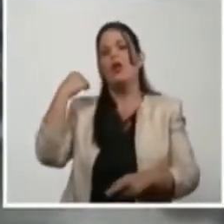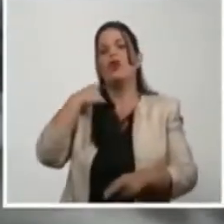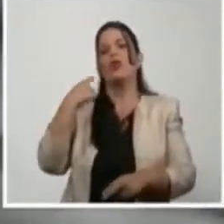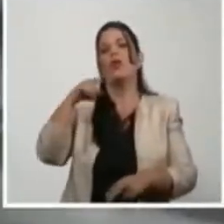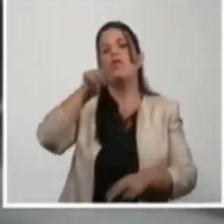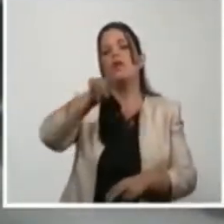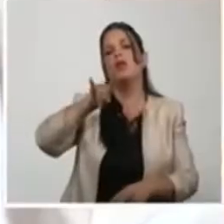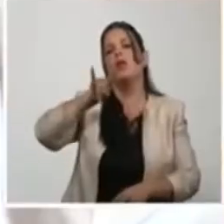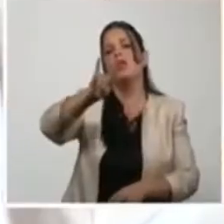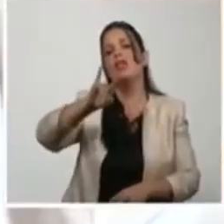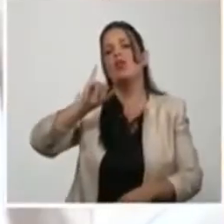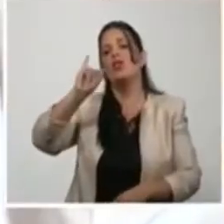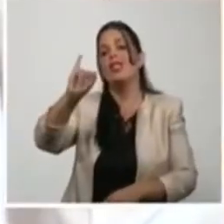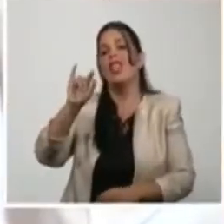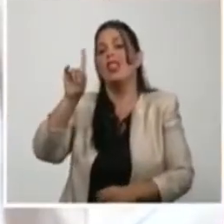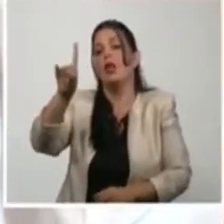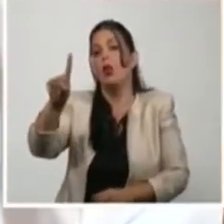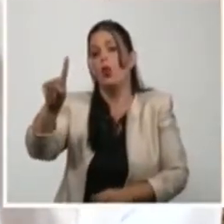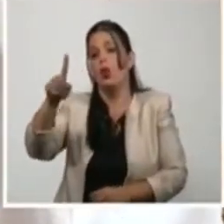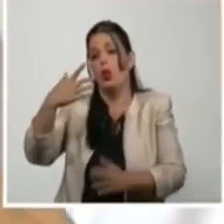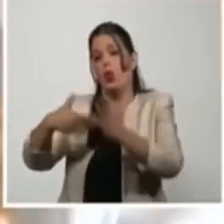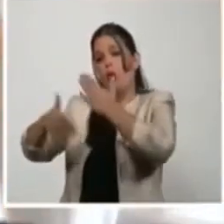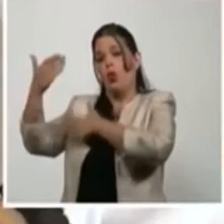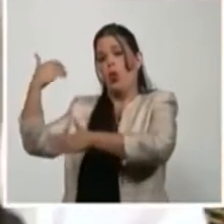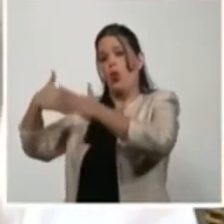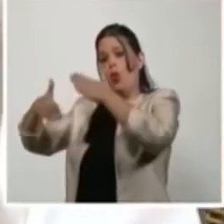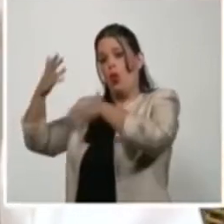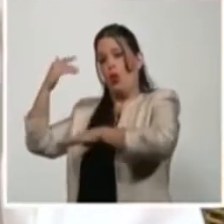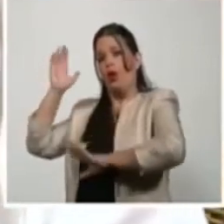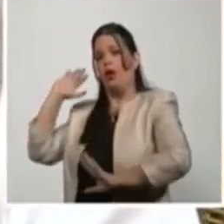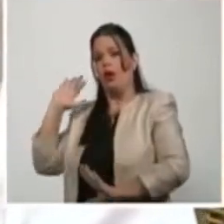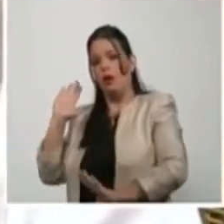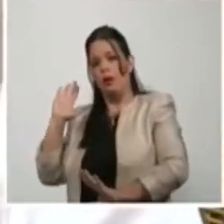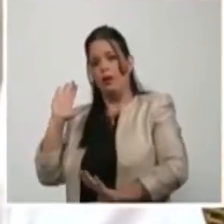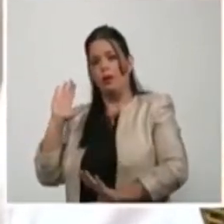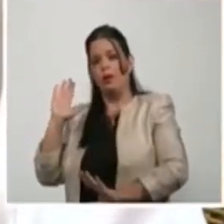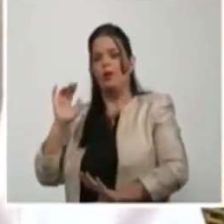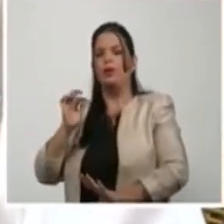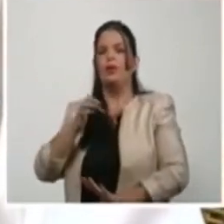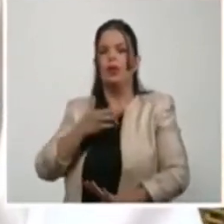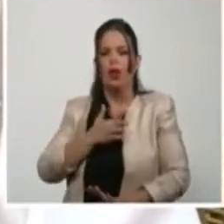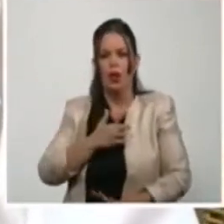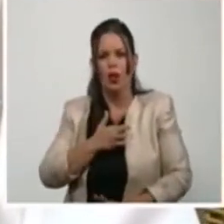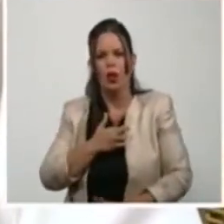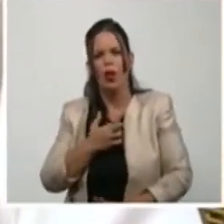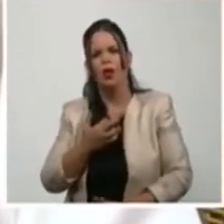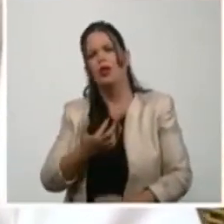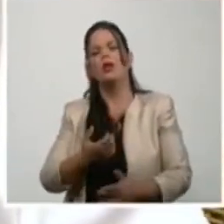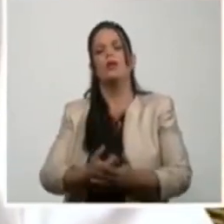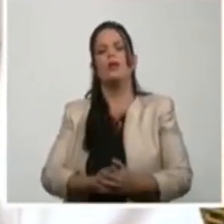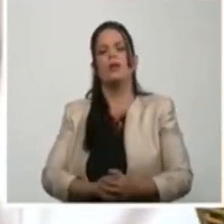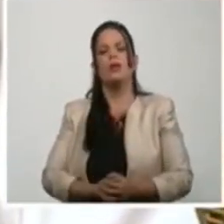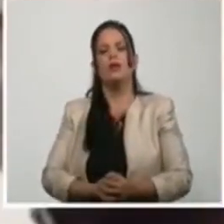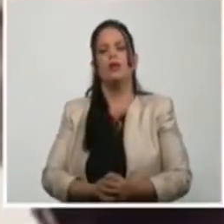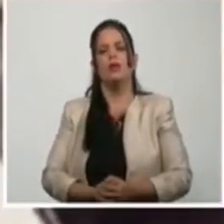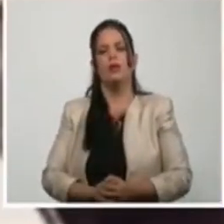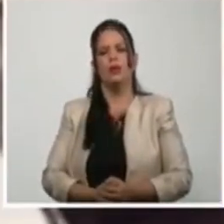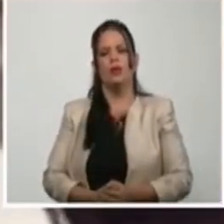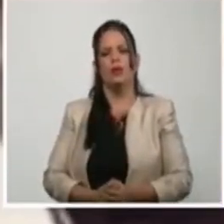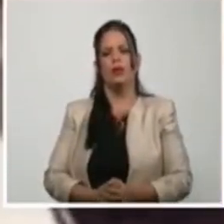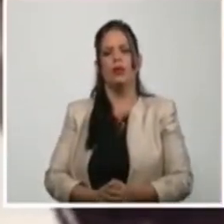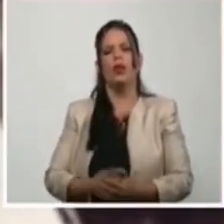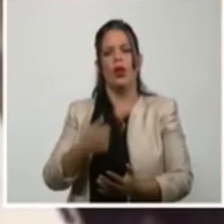y digo, qué bueno, qué bueno que no corté aquella filmación.